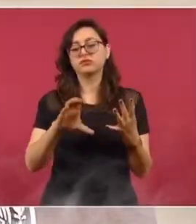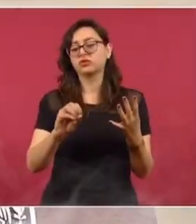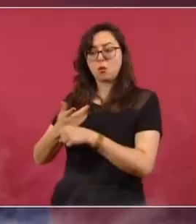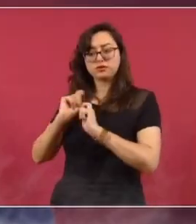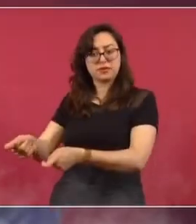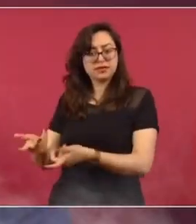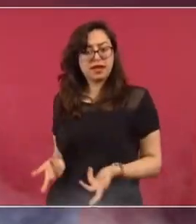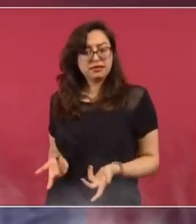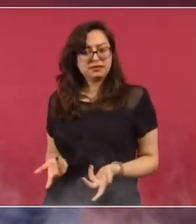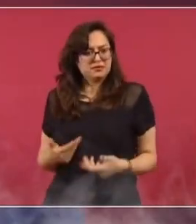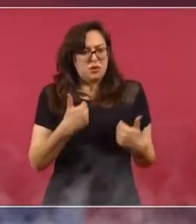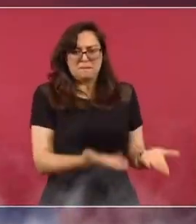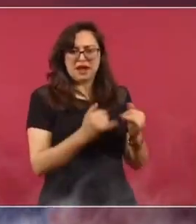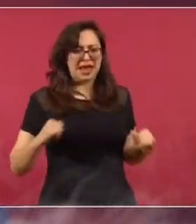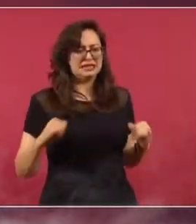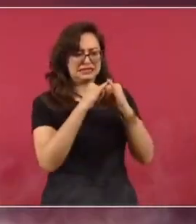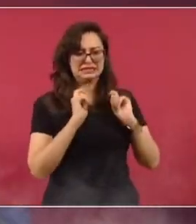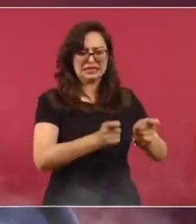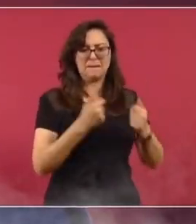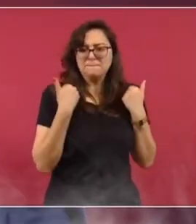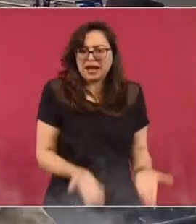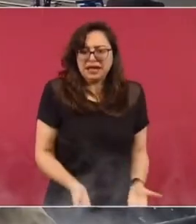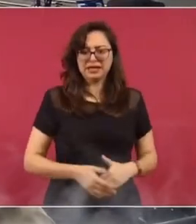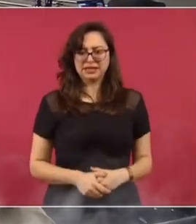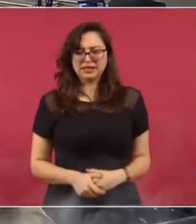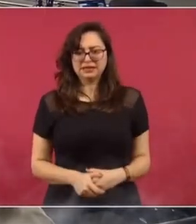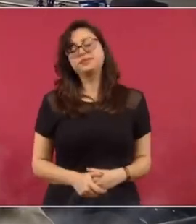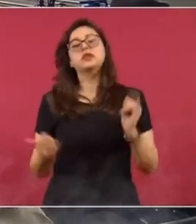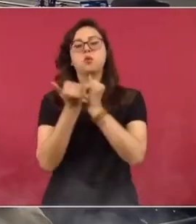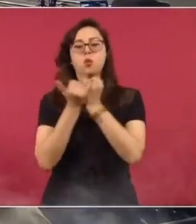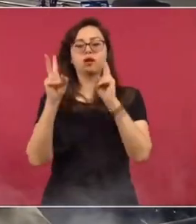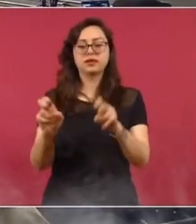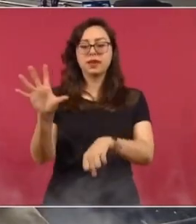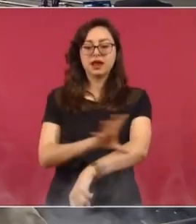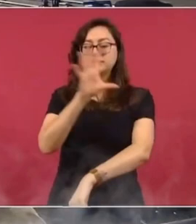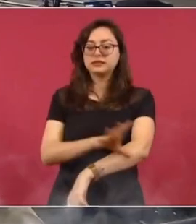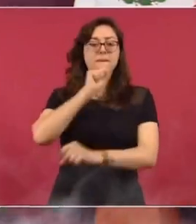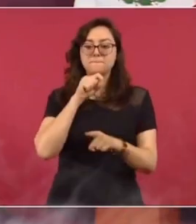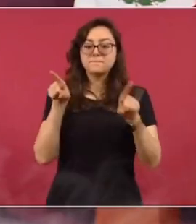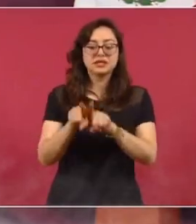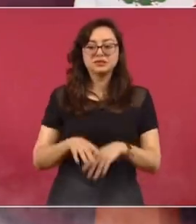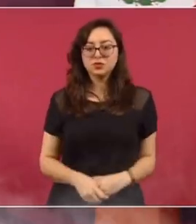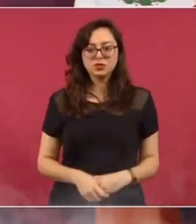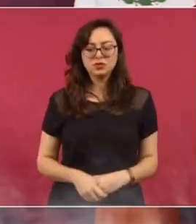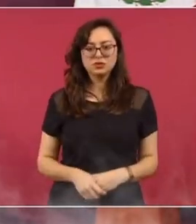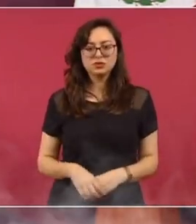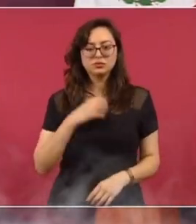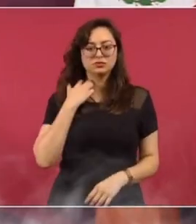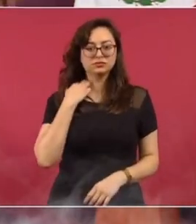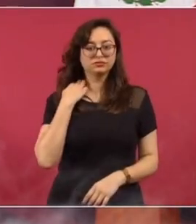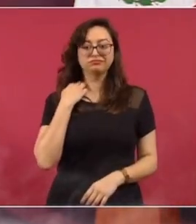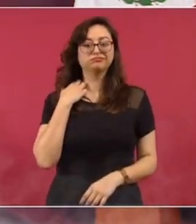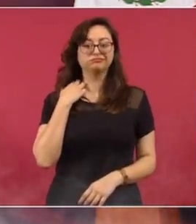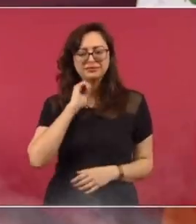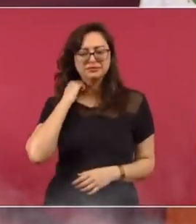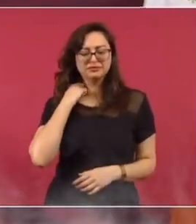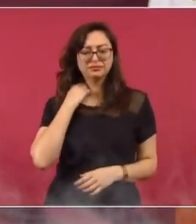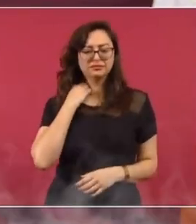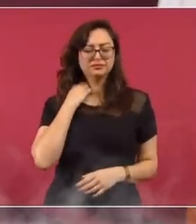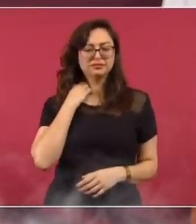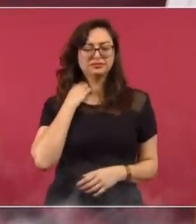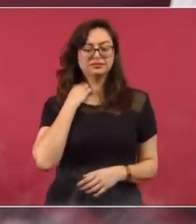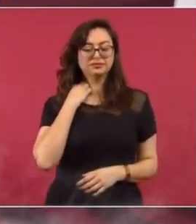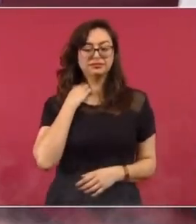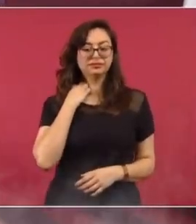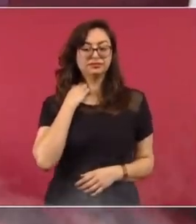la confesión. Y si nos vamos al sector energético, organismos para todo. No alcanzo a proponer si esas